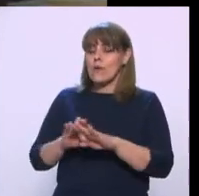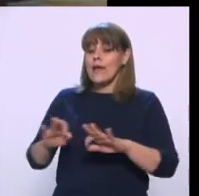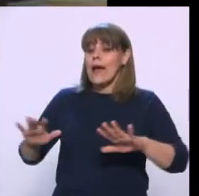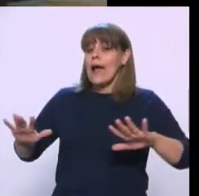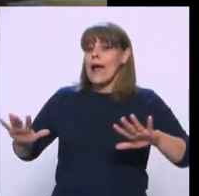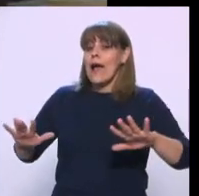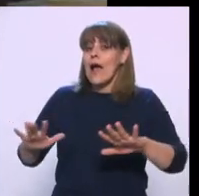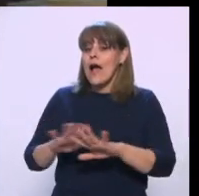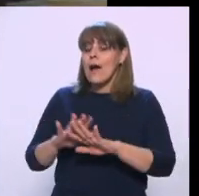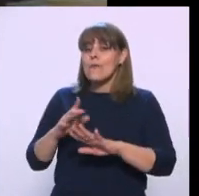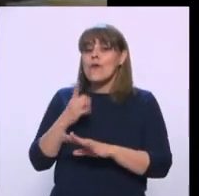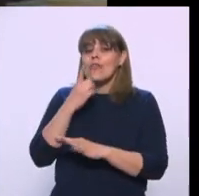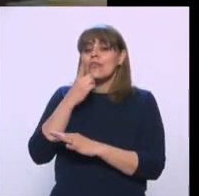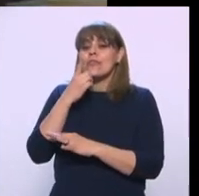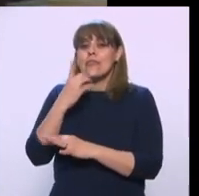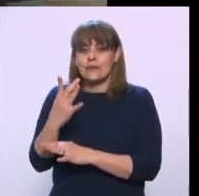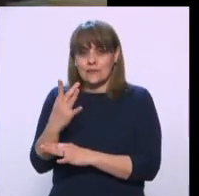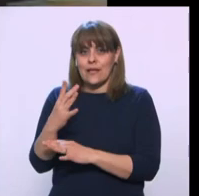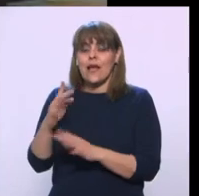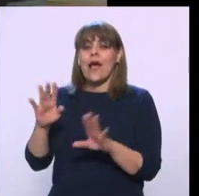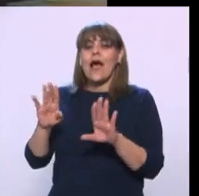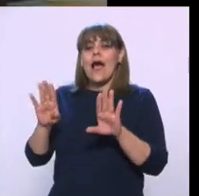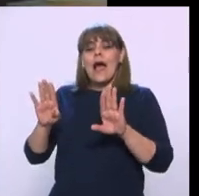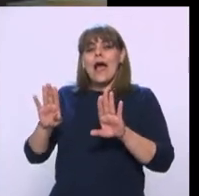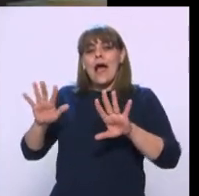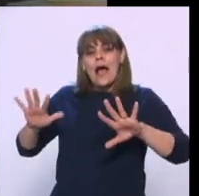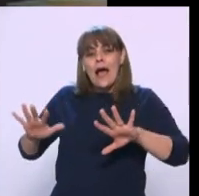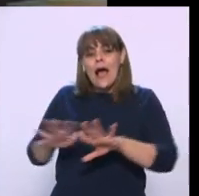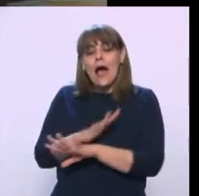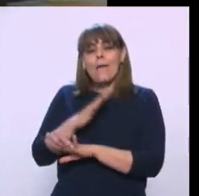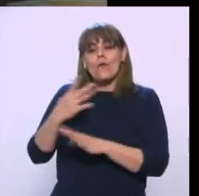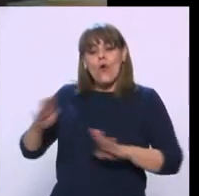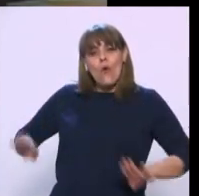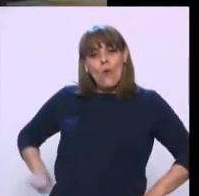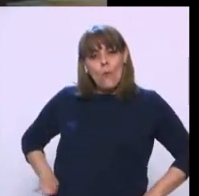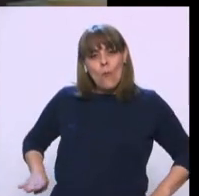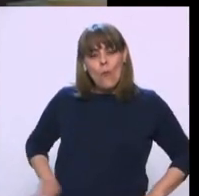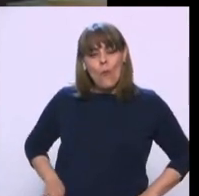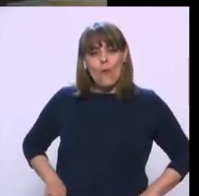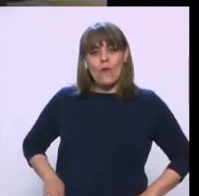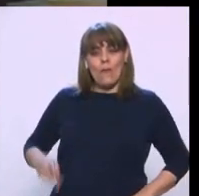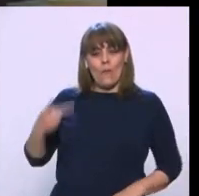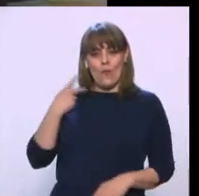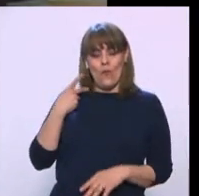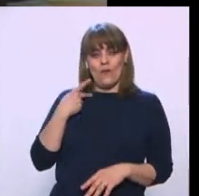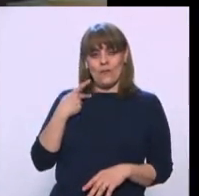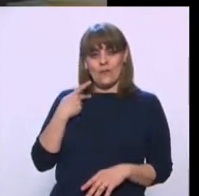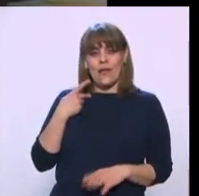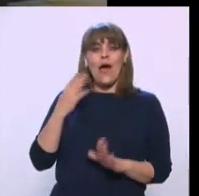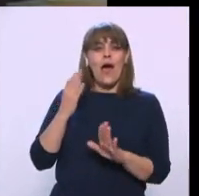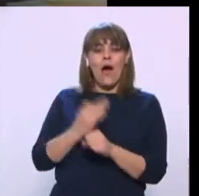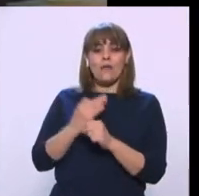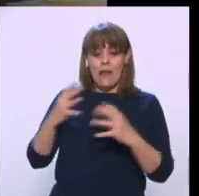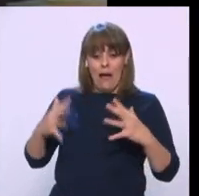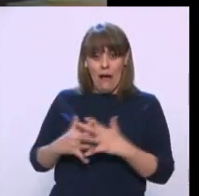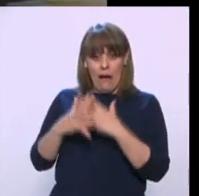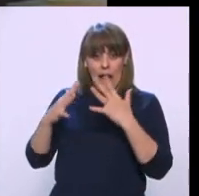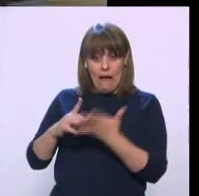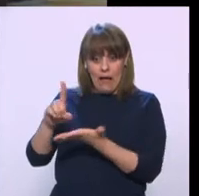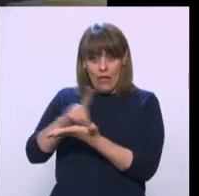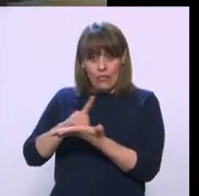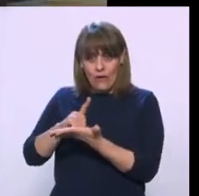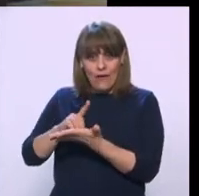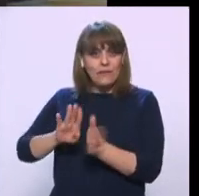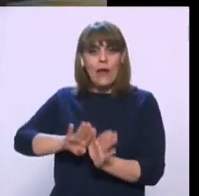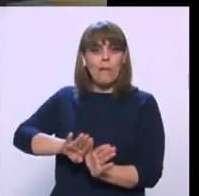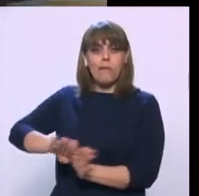discurso, el cambio de la voluntad y la acción política. Ahora no hablamos más de la guerra del narco, y eso me parece